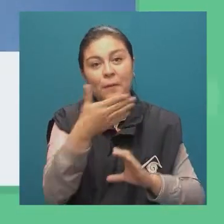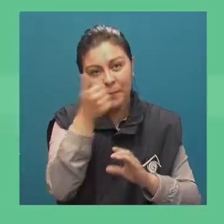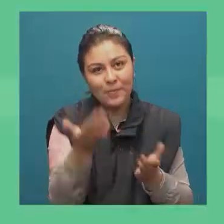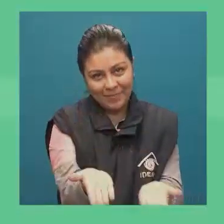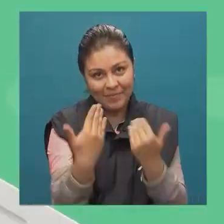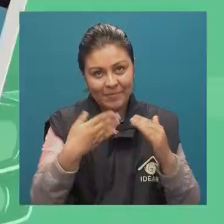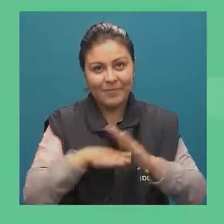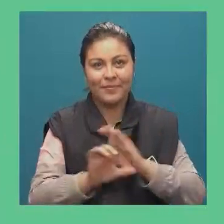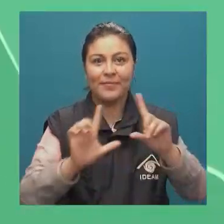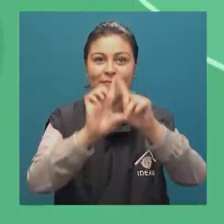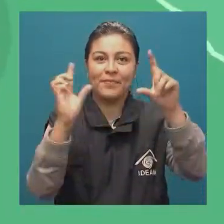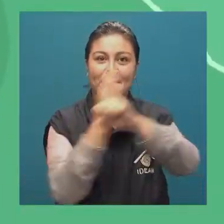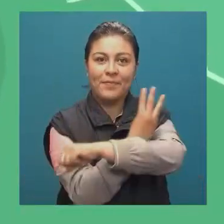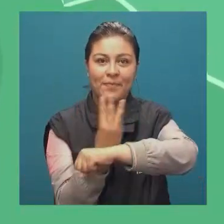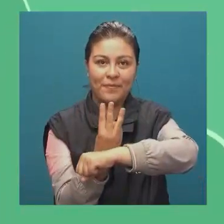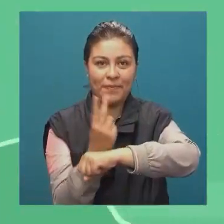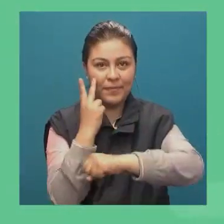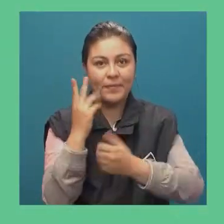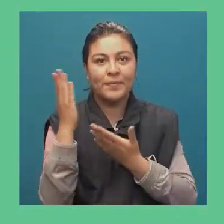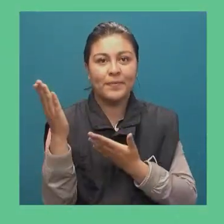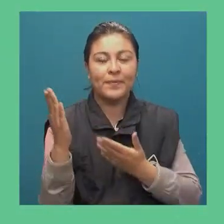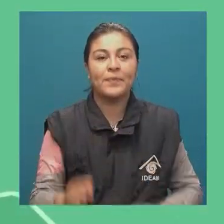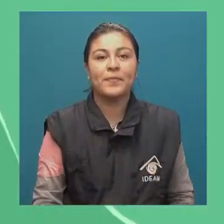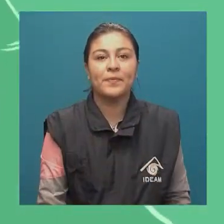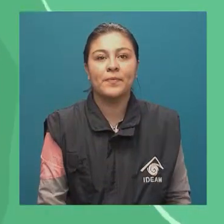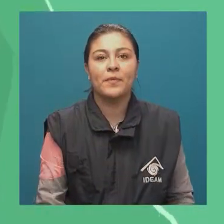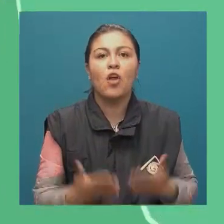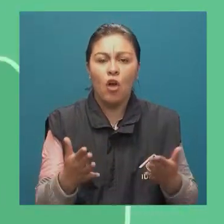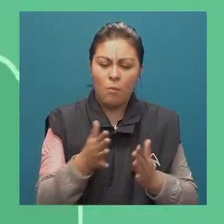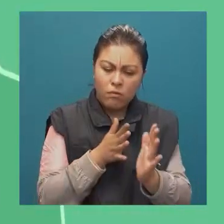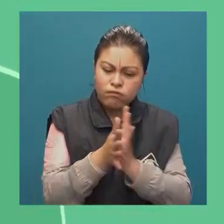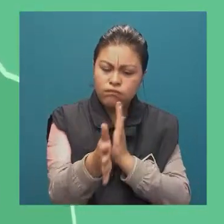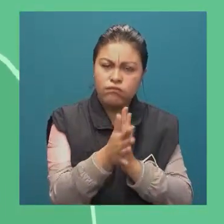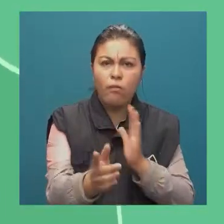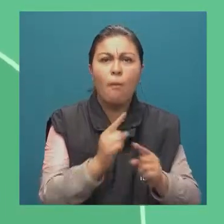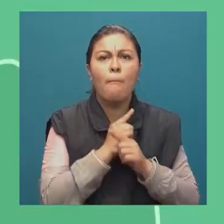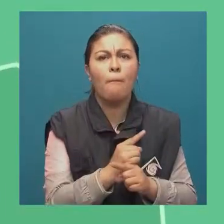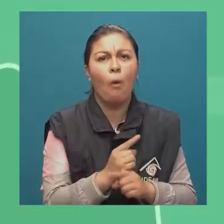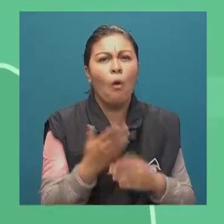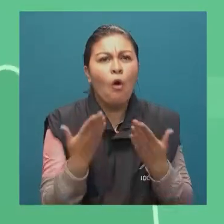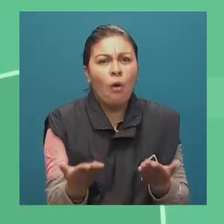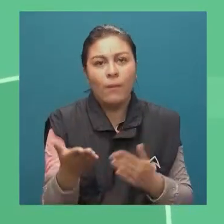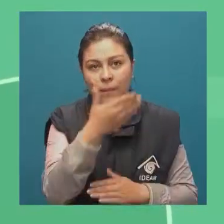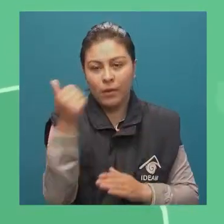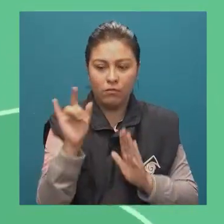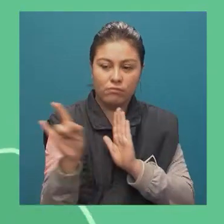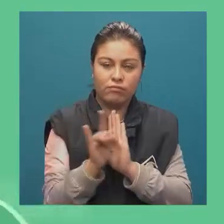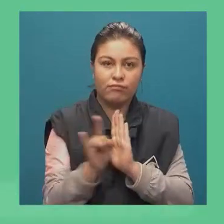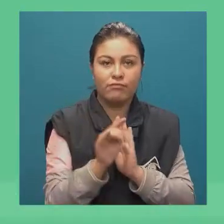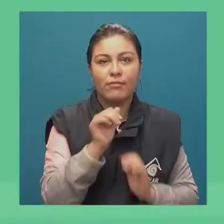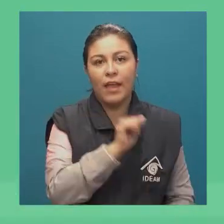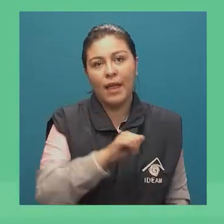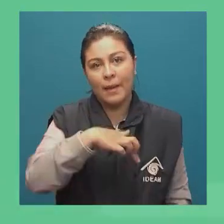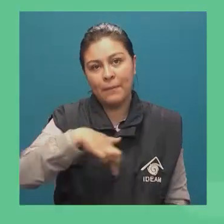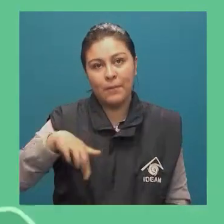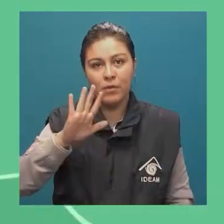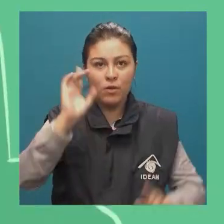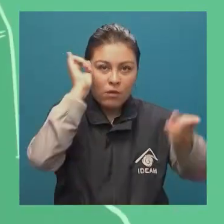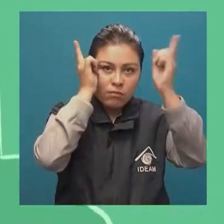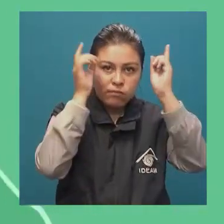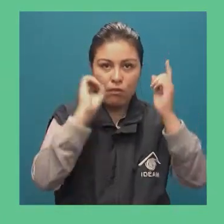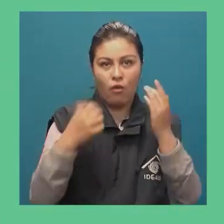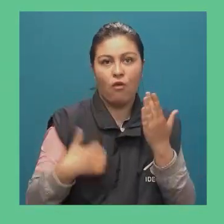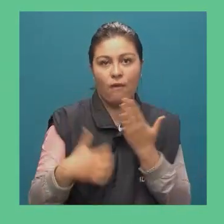para estar informado al instante, descargue nuestra aplicación Mi Pronóstico desde Google Play o App Store. Información en tiempo real,